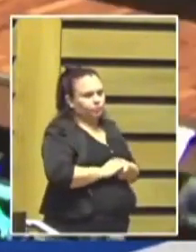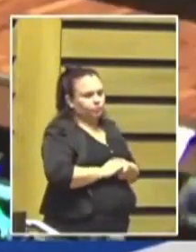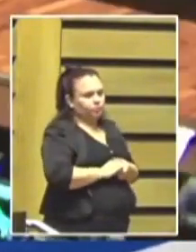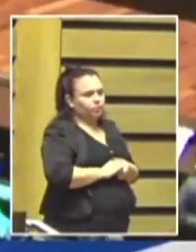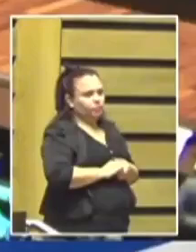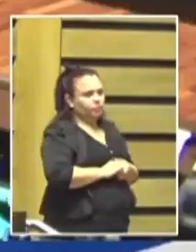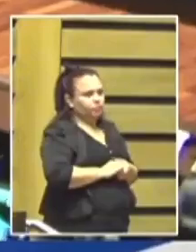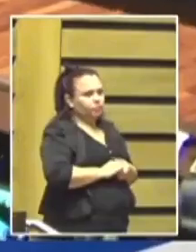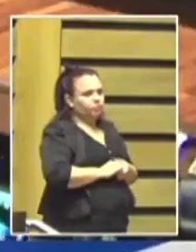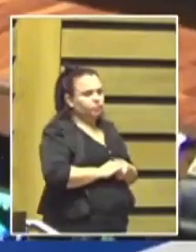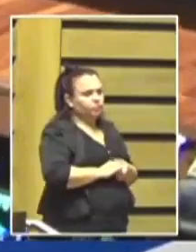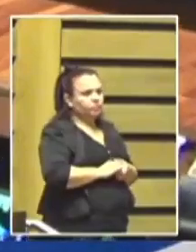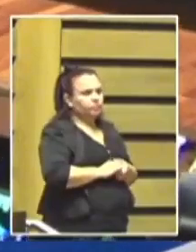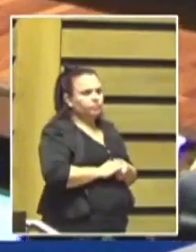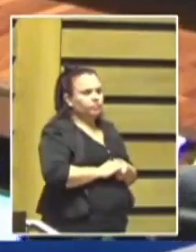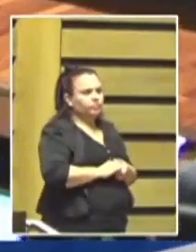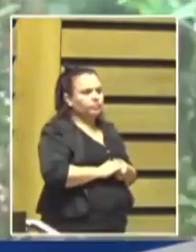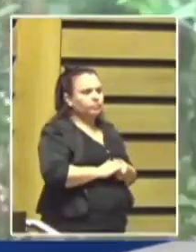En consideración.